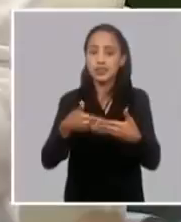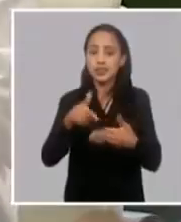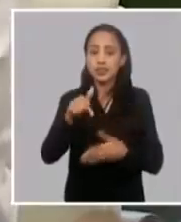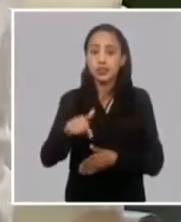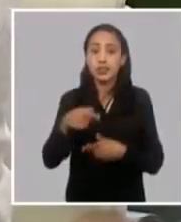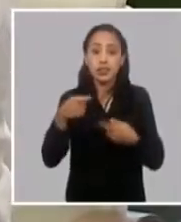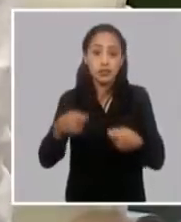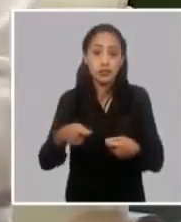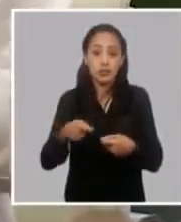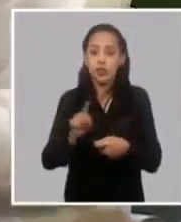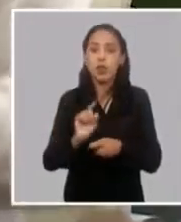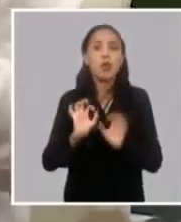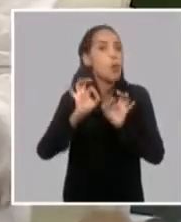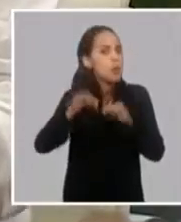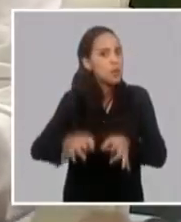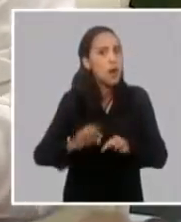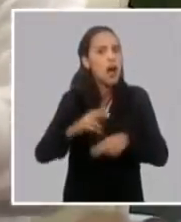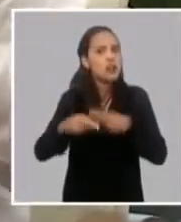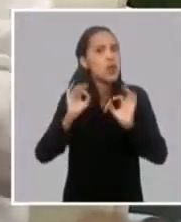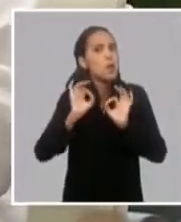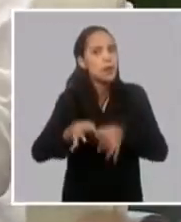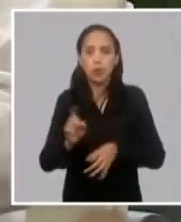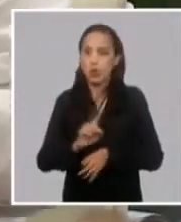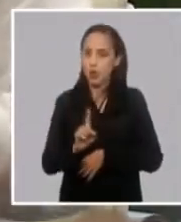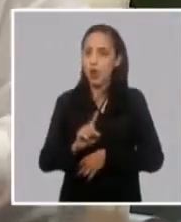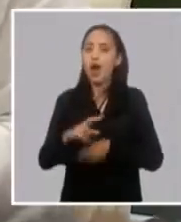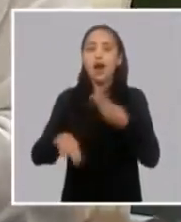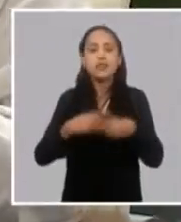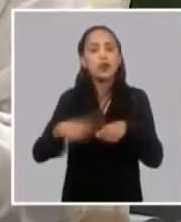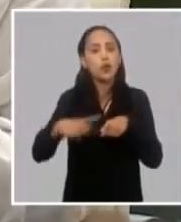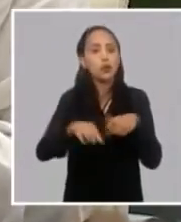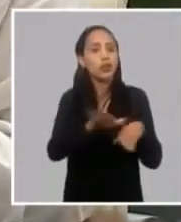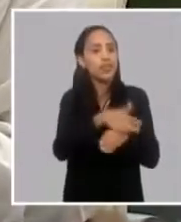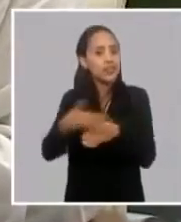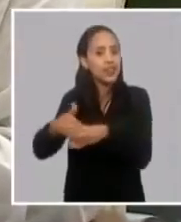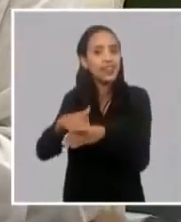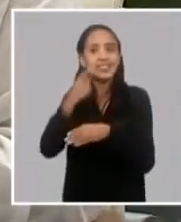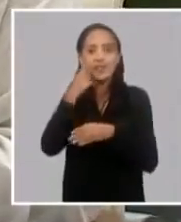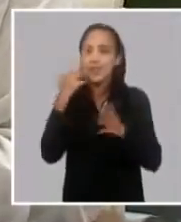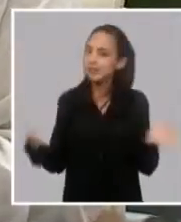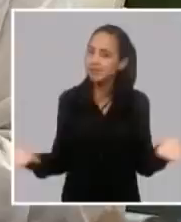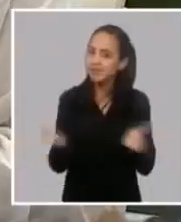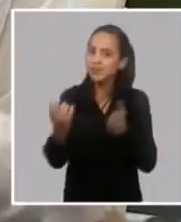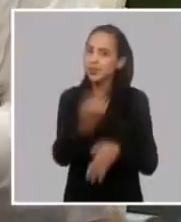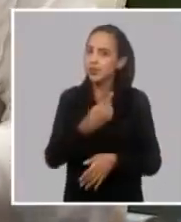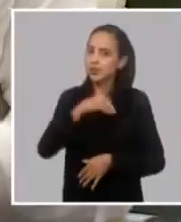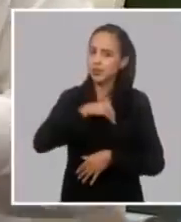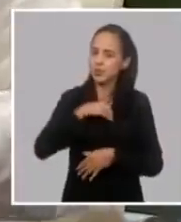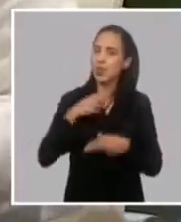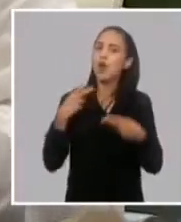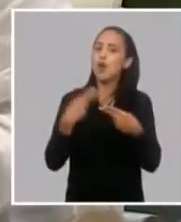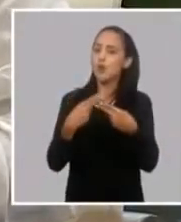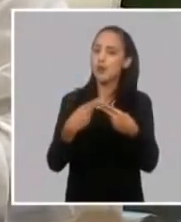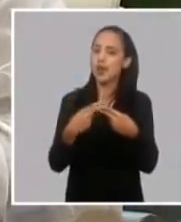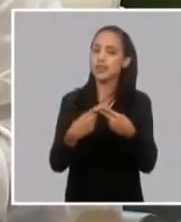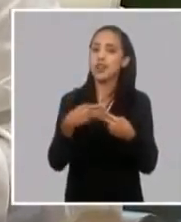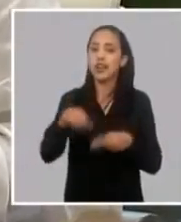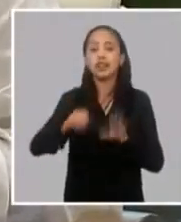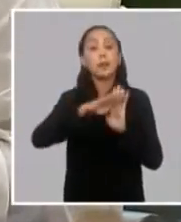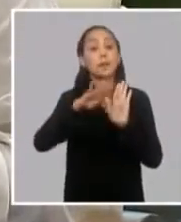estremecer no es hacer lo mismo es hacer cosas diferentes que tengan un impacto y tenemos mucha confianza en que esta medida puede